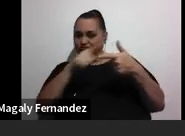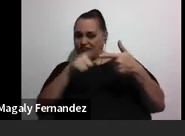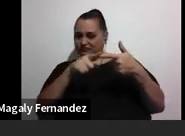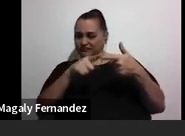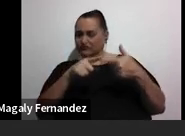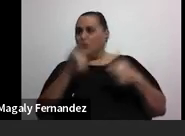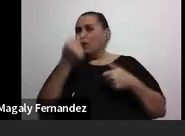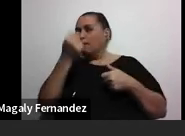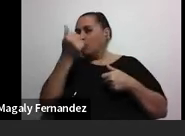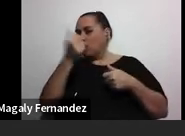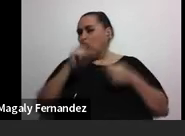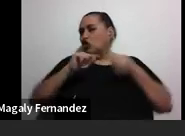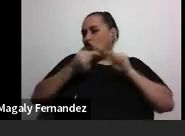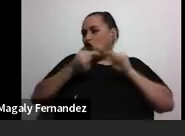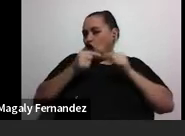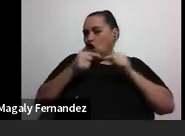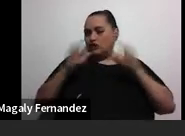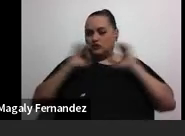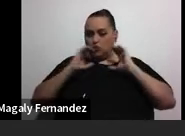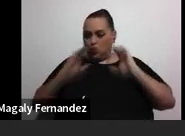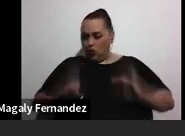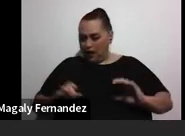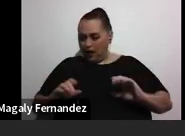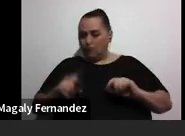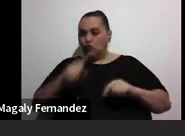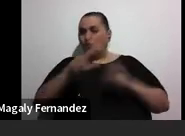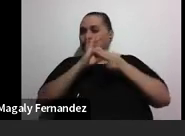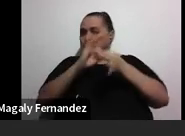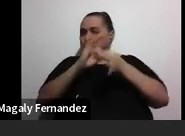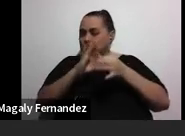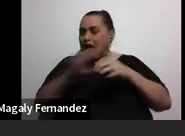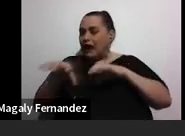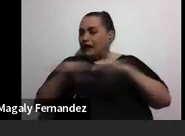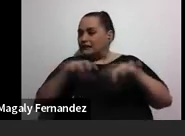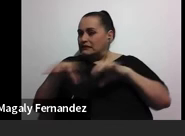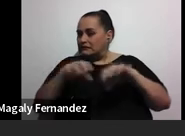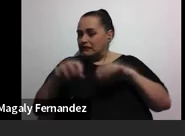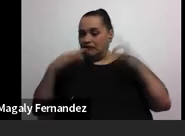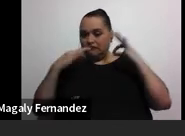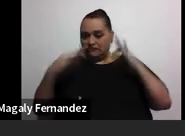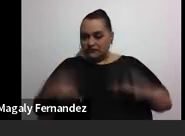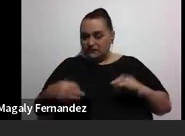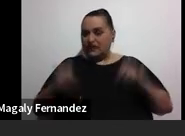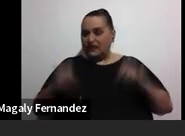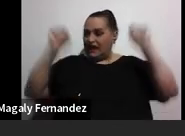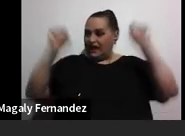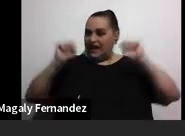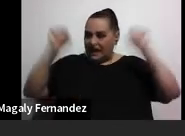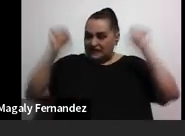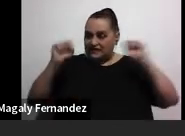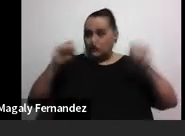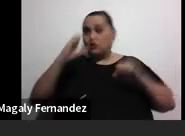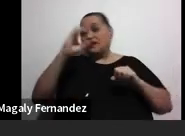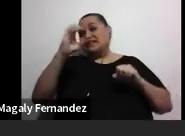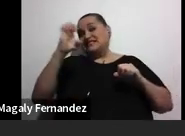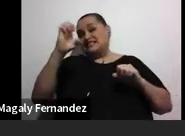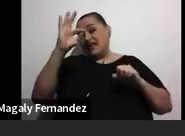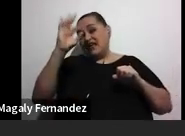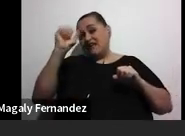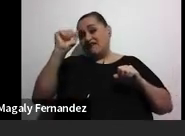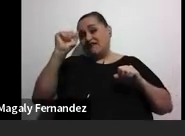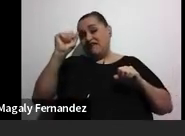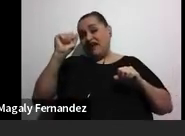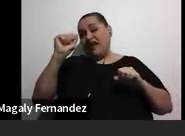poco esto de los dolores musculares y tiene que ver con actividad física, con el ejercicio o las cefaleas que también pueden ver por